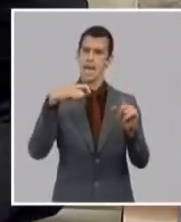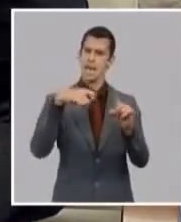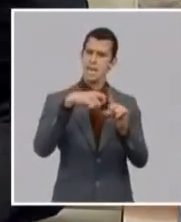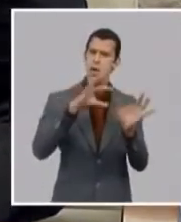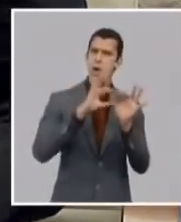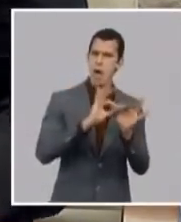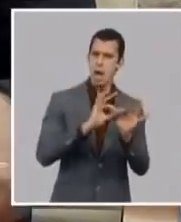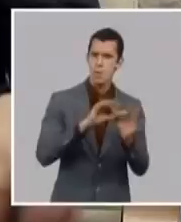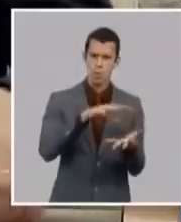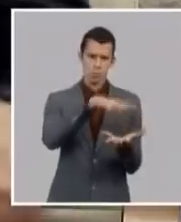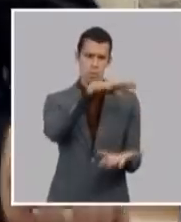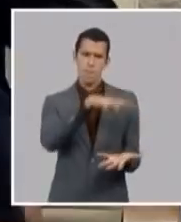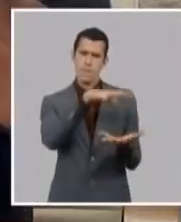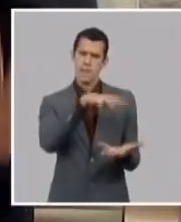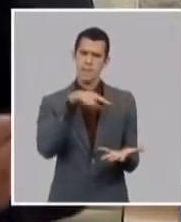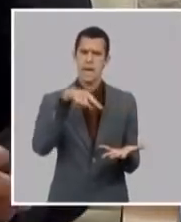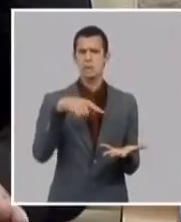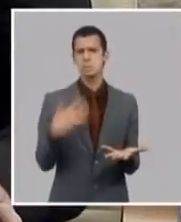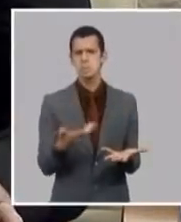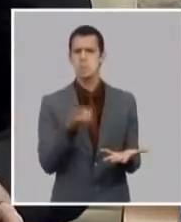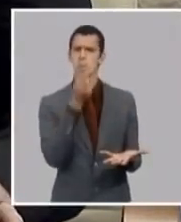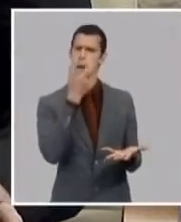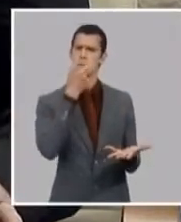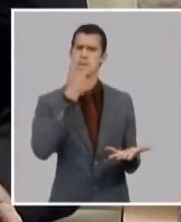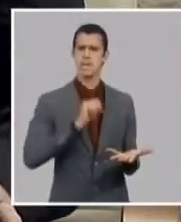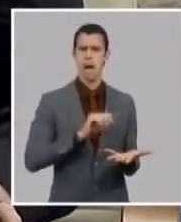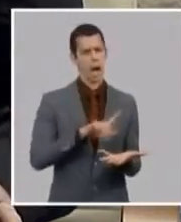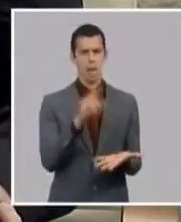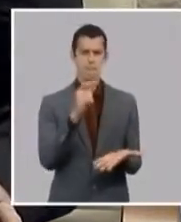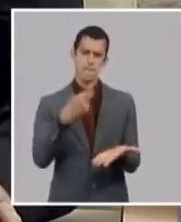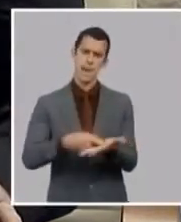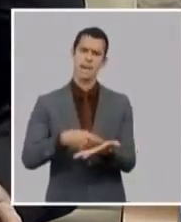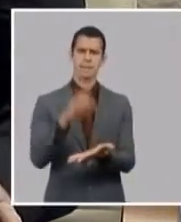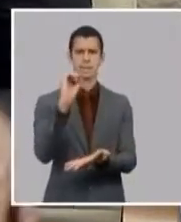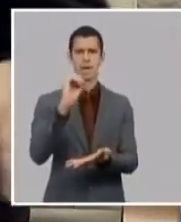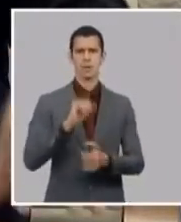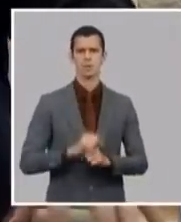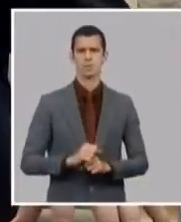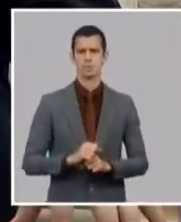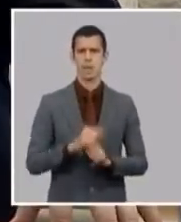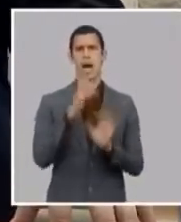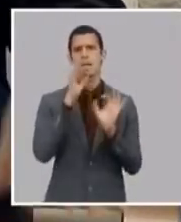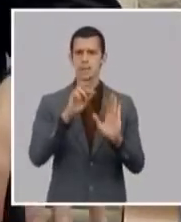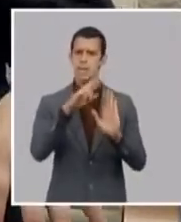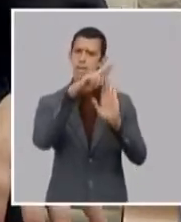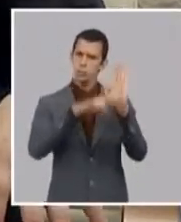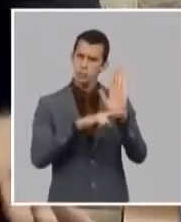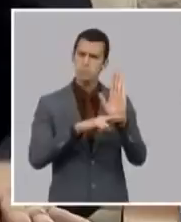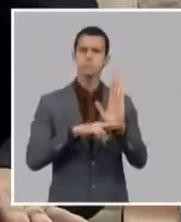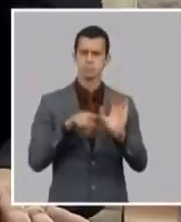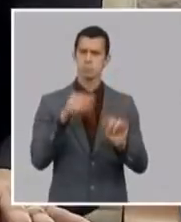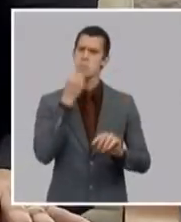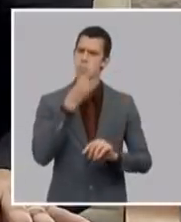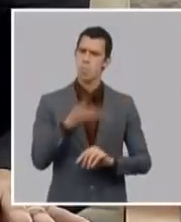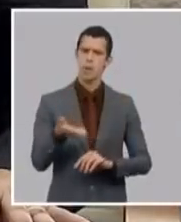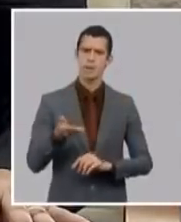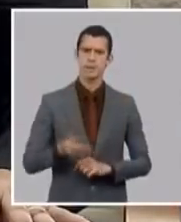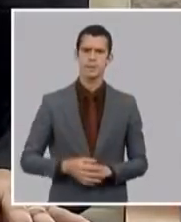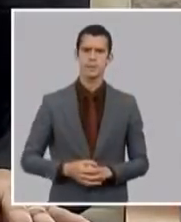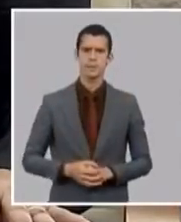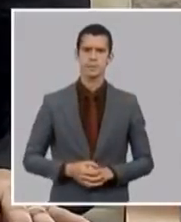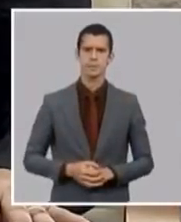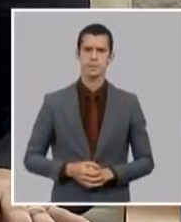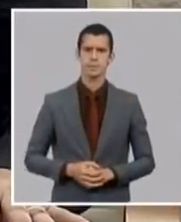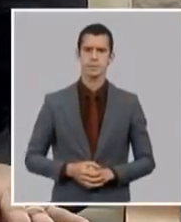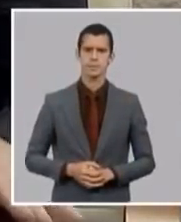y que esto está regulado en resoluciones de lo anterior se exceptúa aquellos que